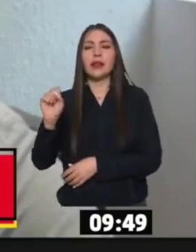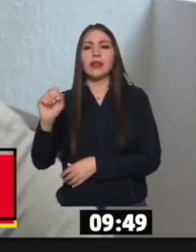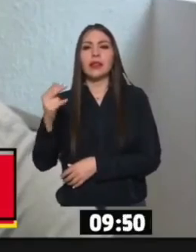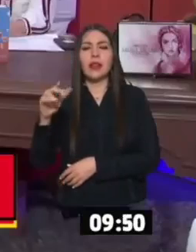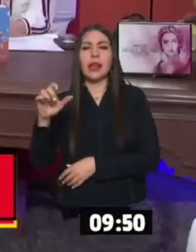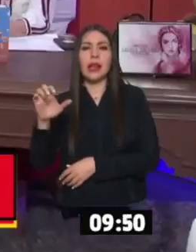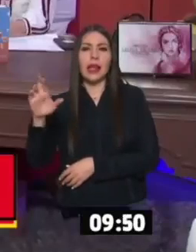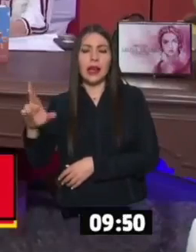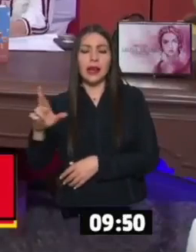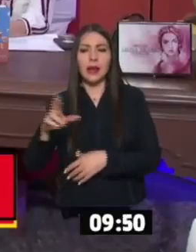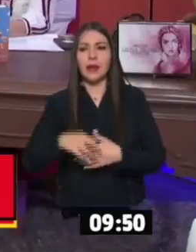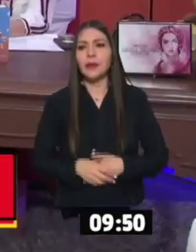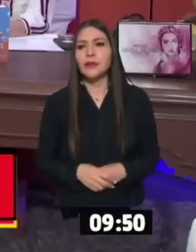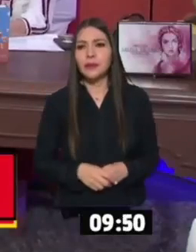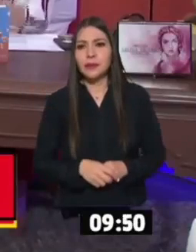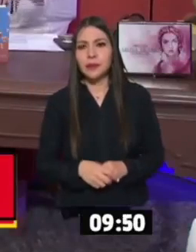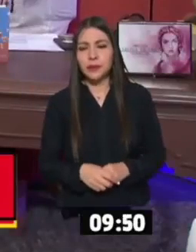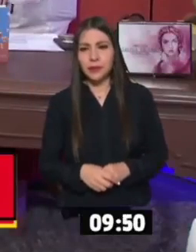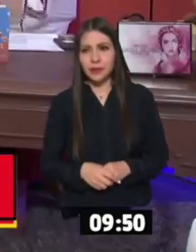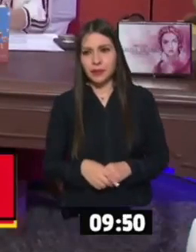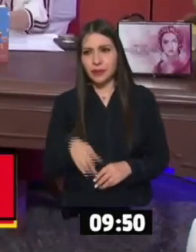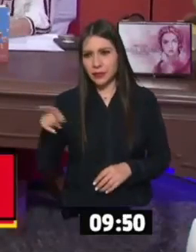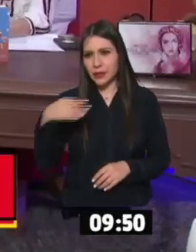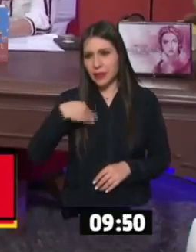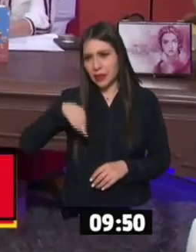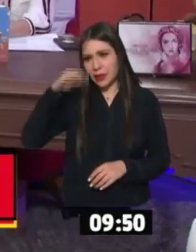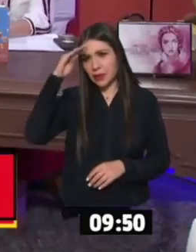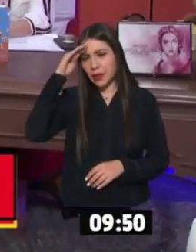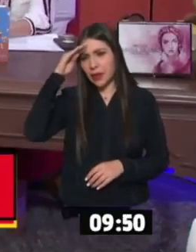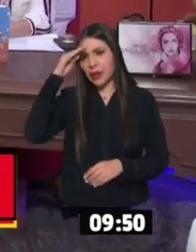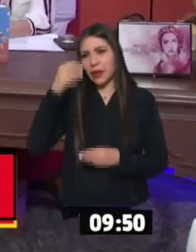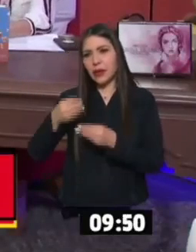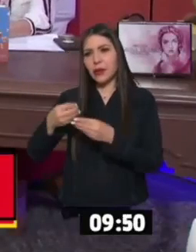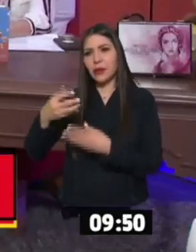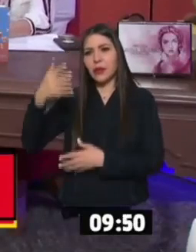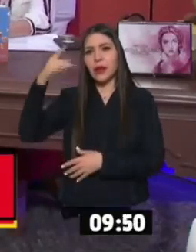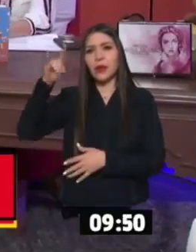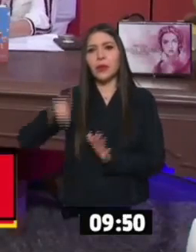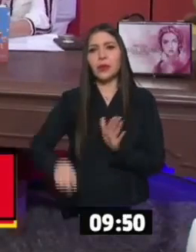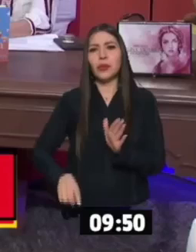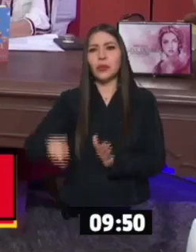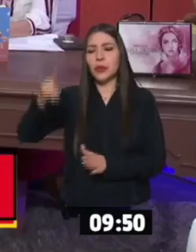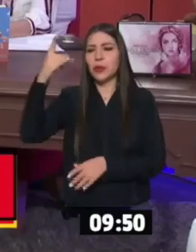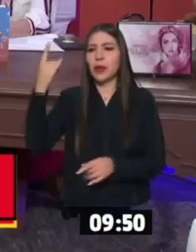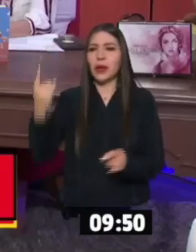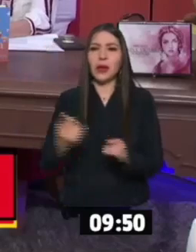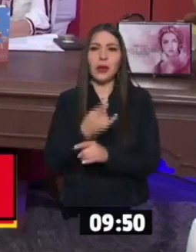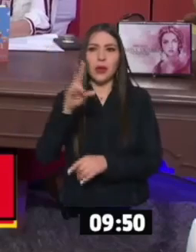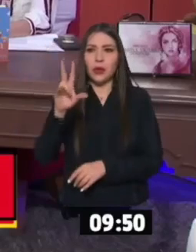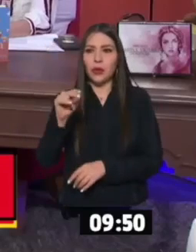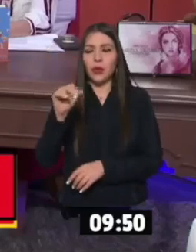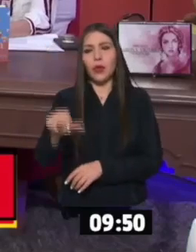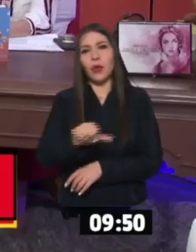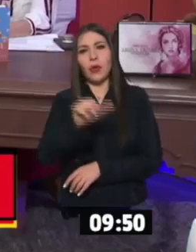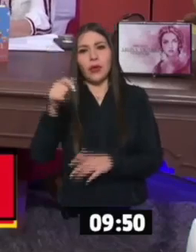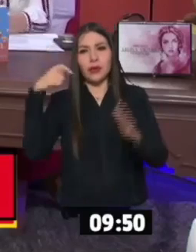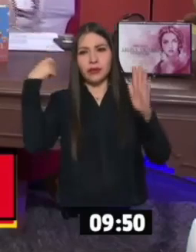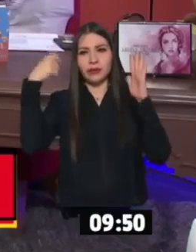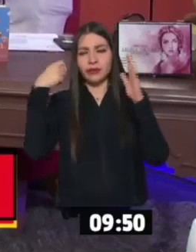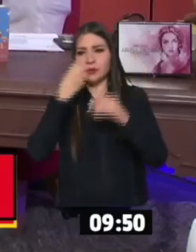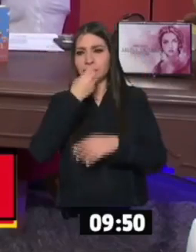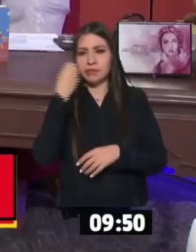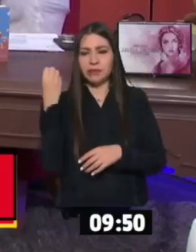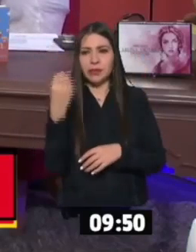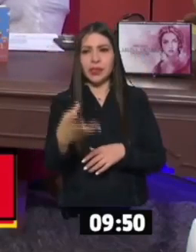Schindler, yo pensaba que era una lista de elevadores. Schindler, sí, tiene un Pero no, pues resultó que era una peliculón.